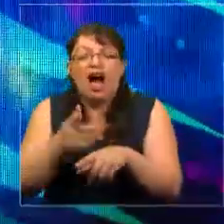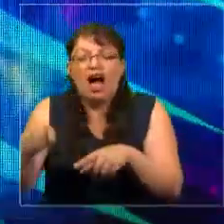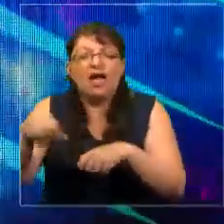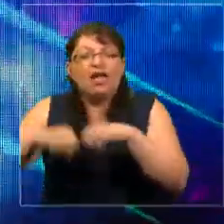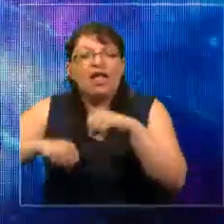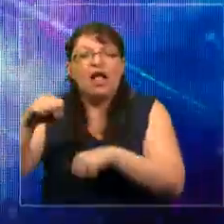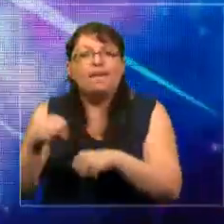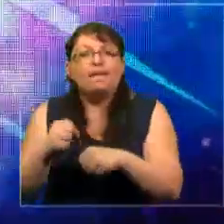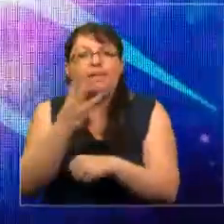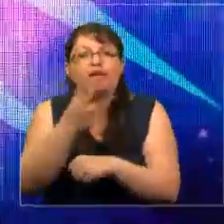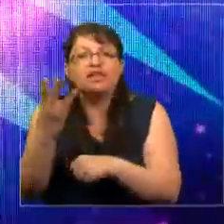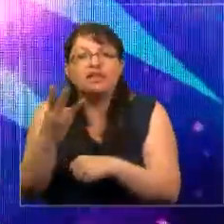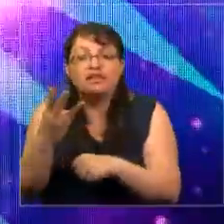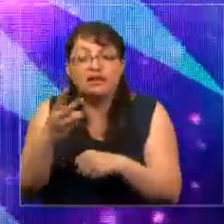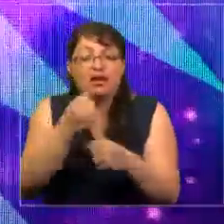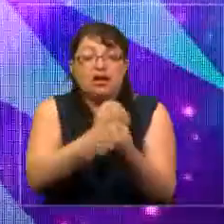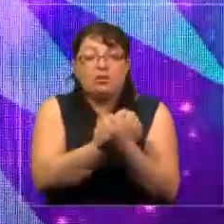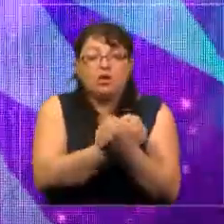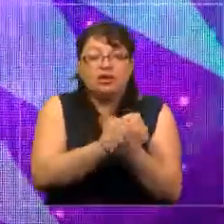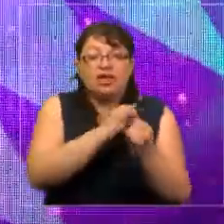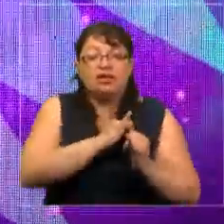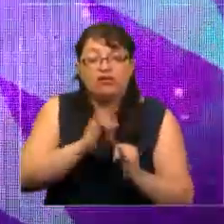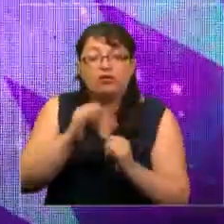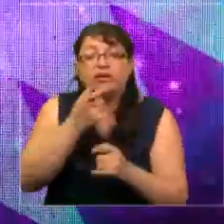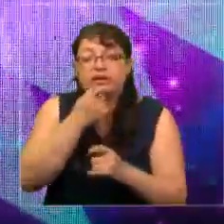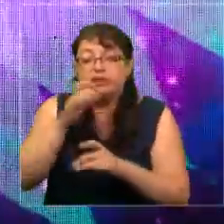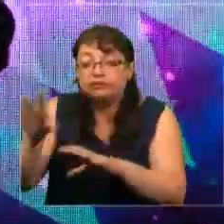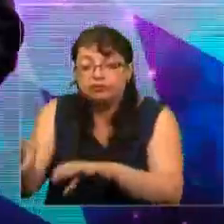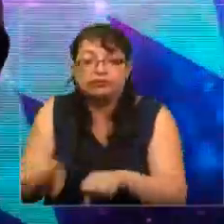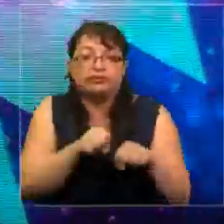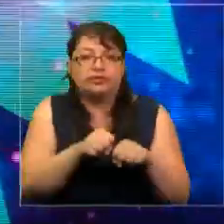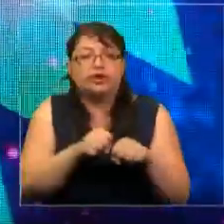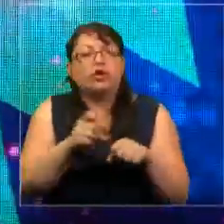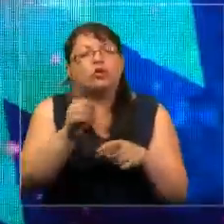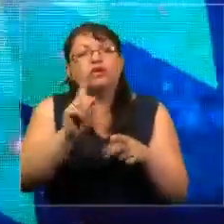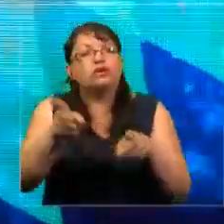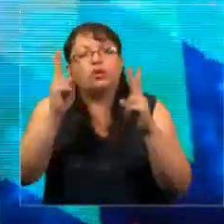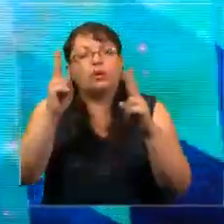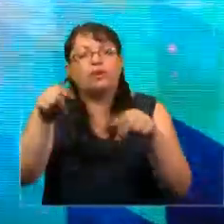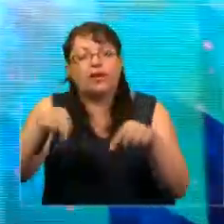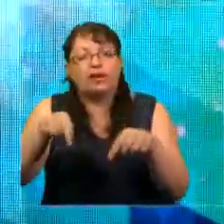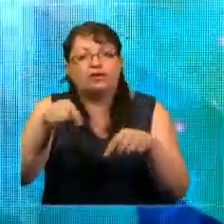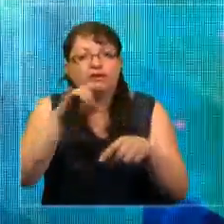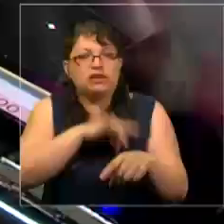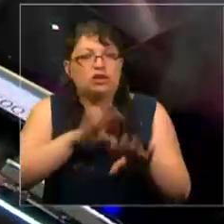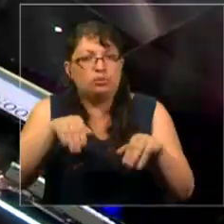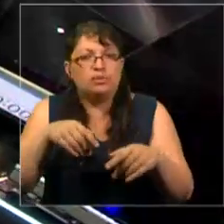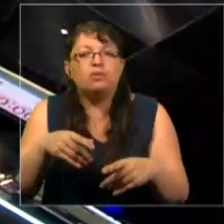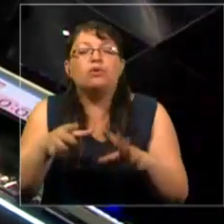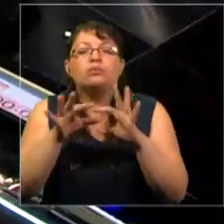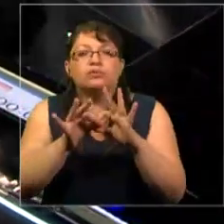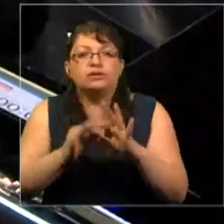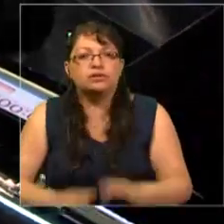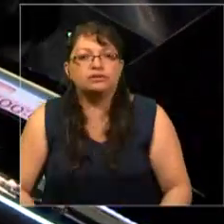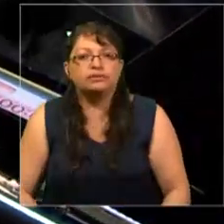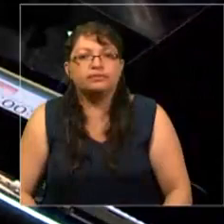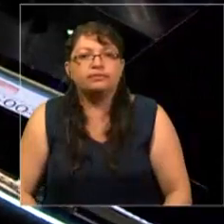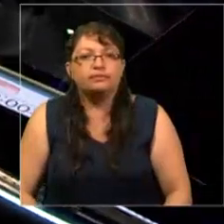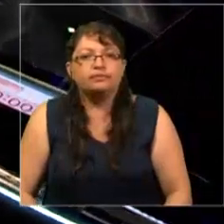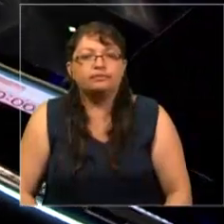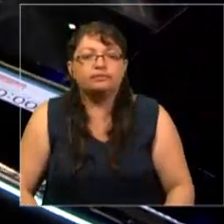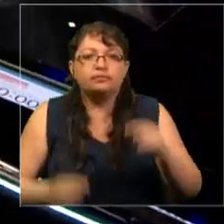confiscados por los policías de datos del Reino Unido. No dejen que esto ocurra acá. Muchas gracias. Gracias.